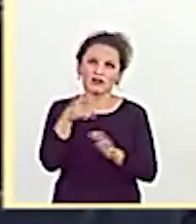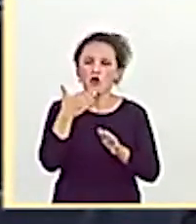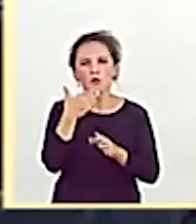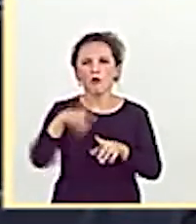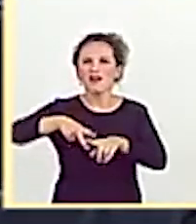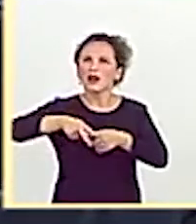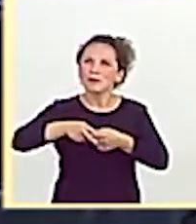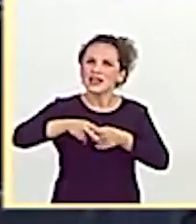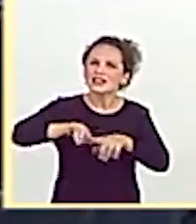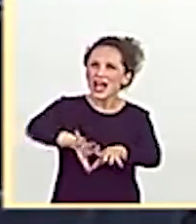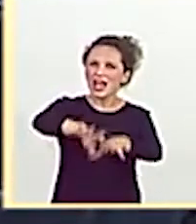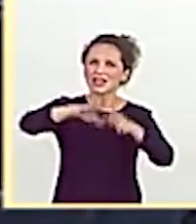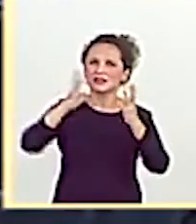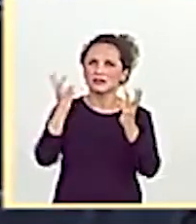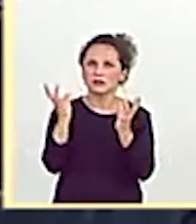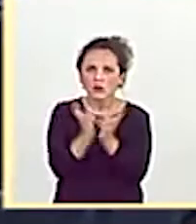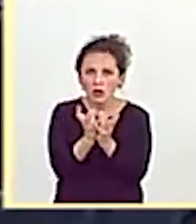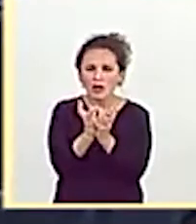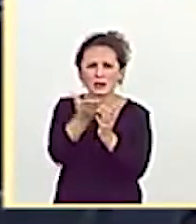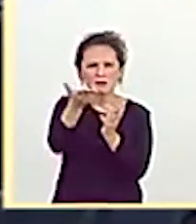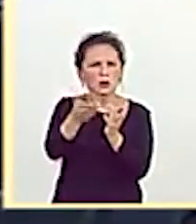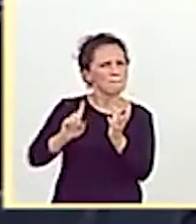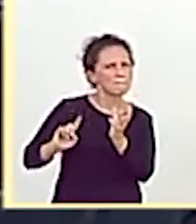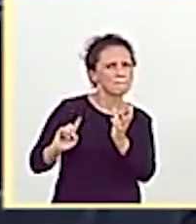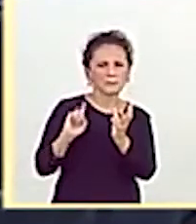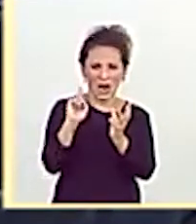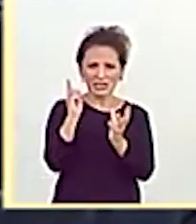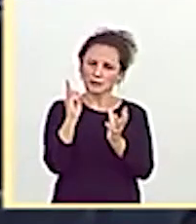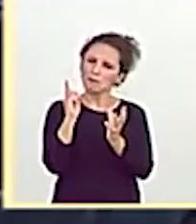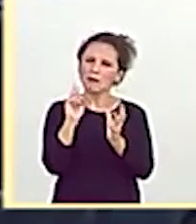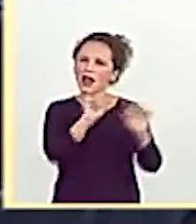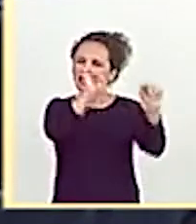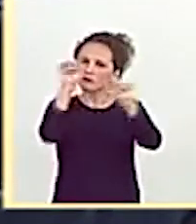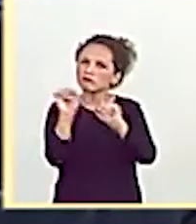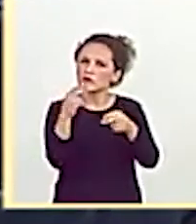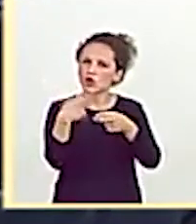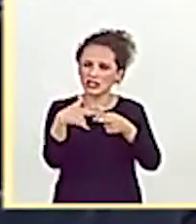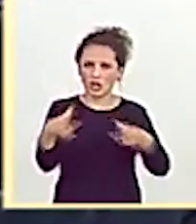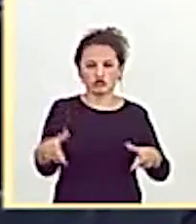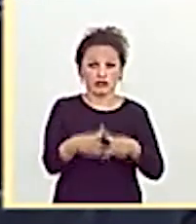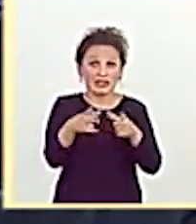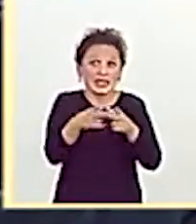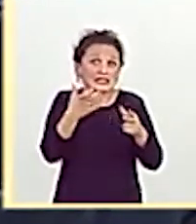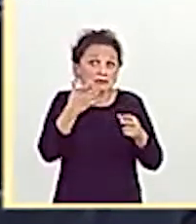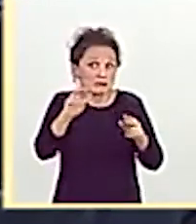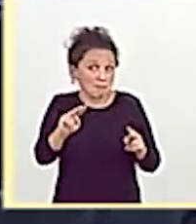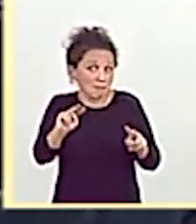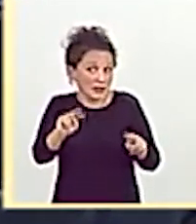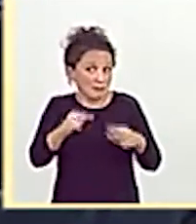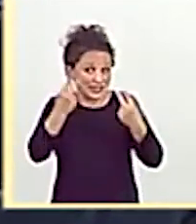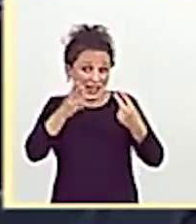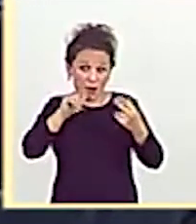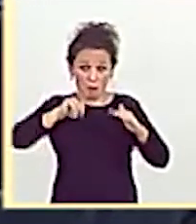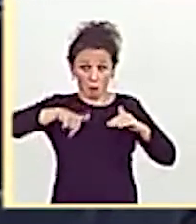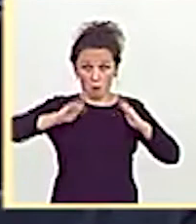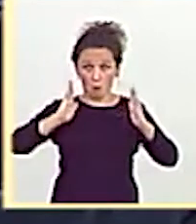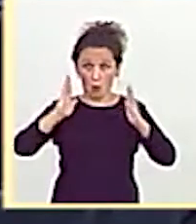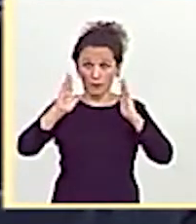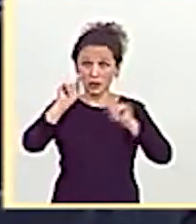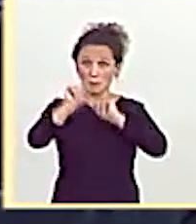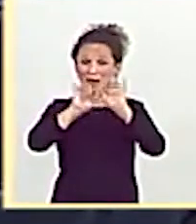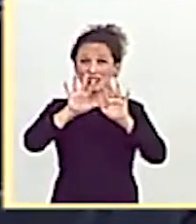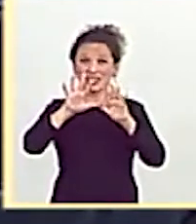más político, más importante, perdón, para defender las políticas sociales y si me permite, en pandemia, más